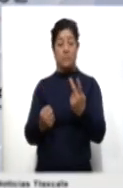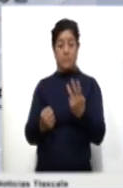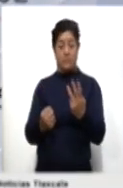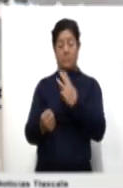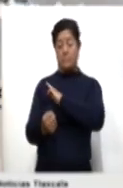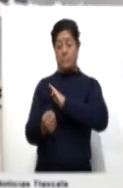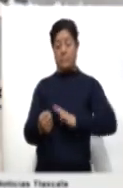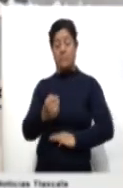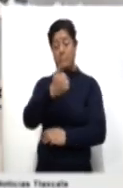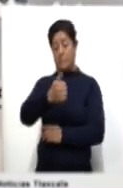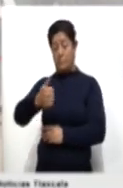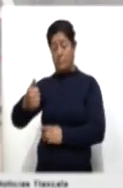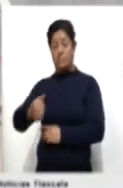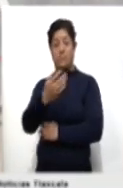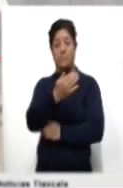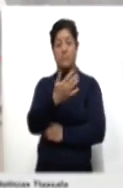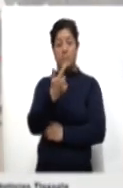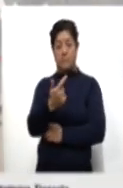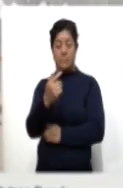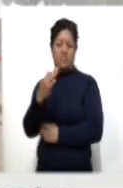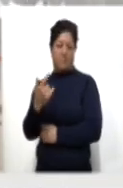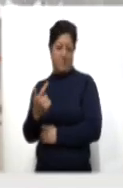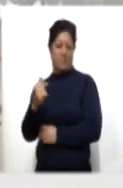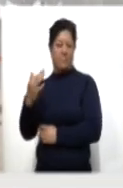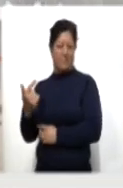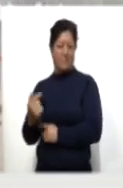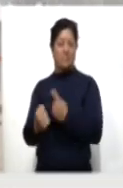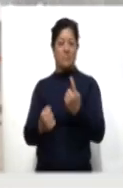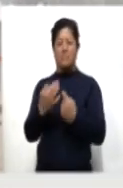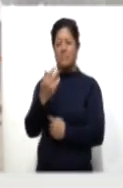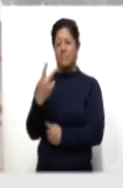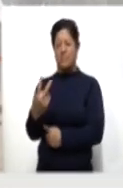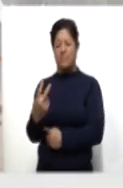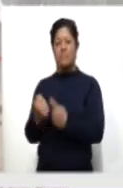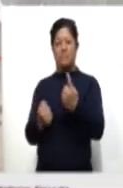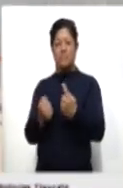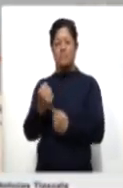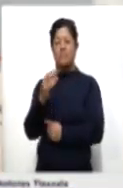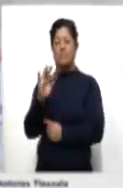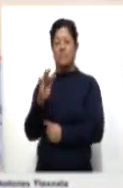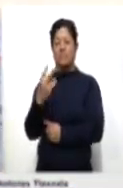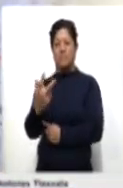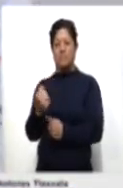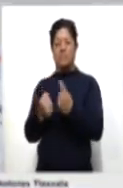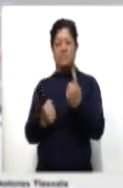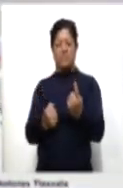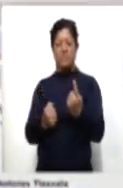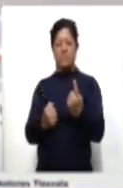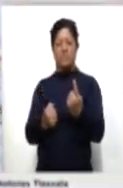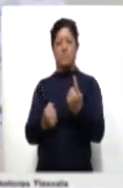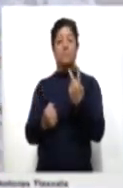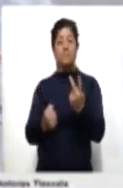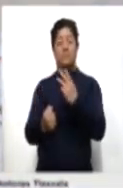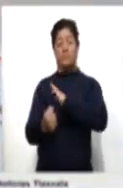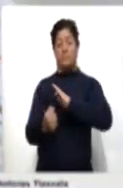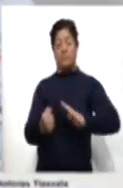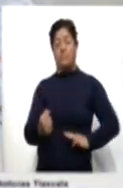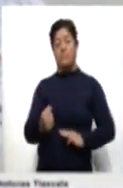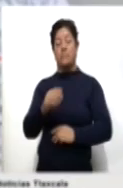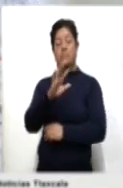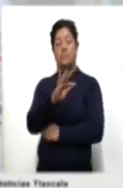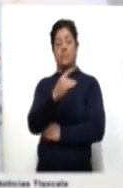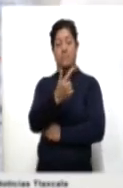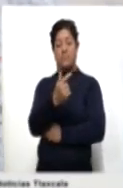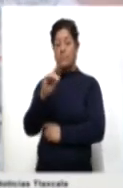Atlangatepec 57, Santorum 52, Santa Polonia Teacalco 48, Lázaro Cárdenas y Muñoz de Domingo Arenas